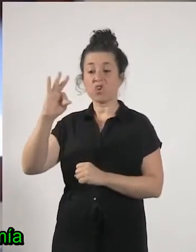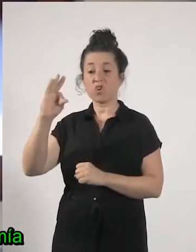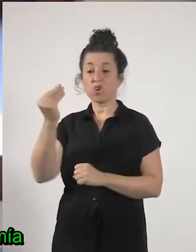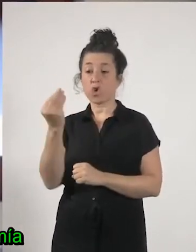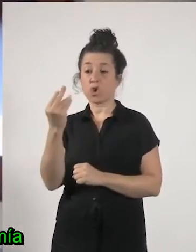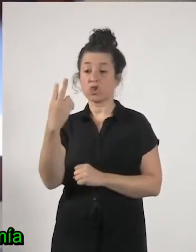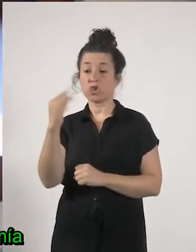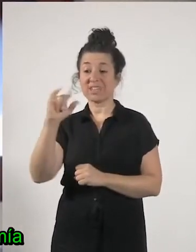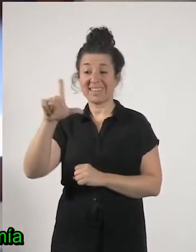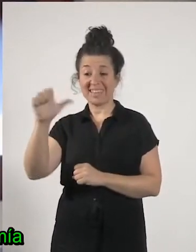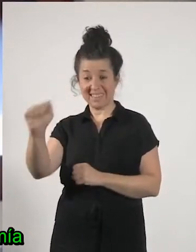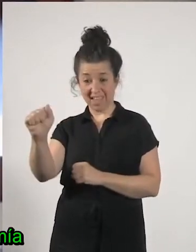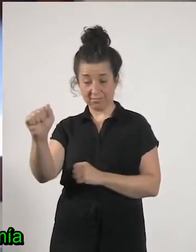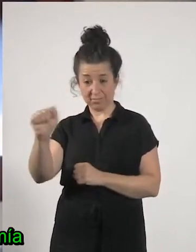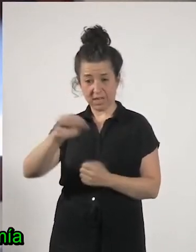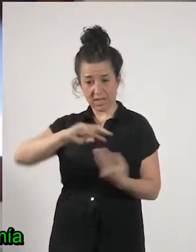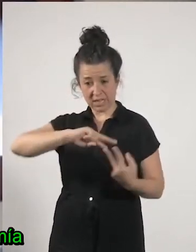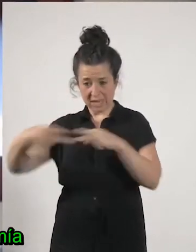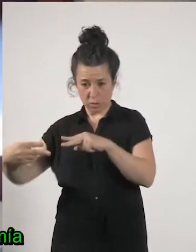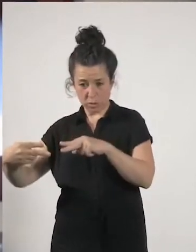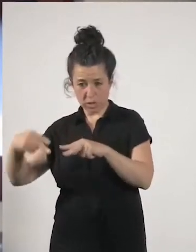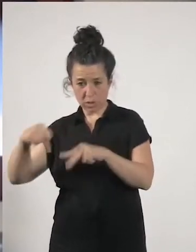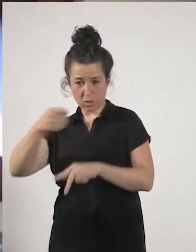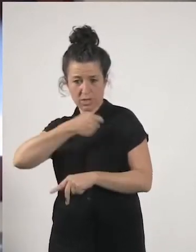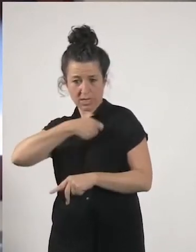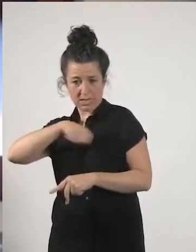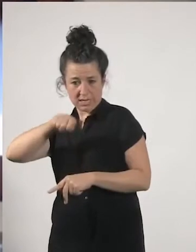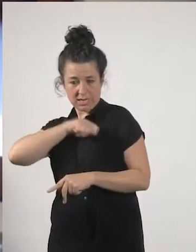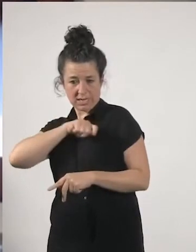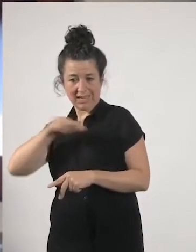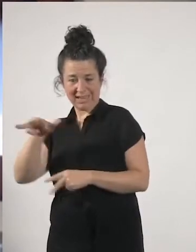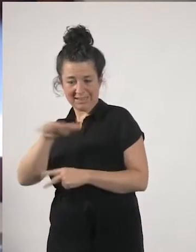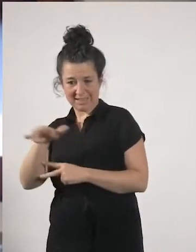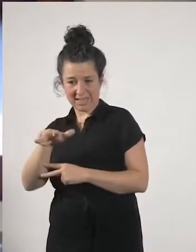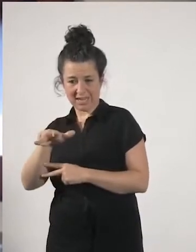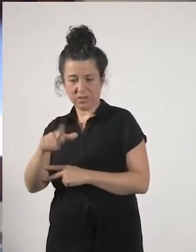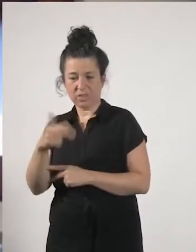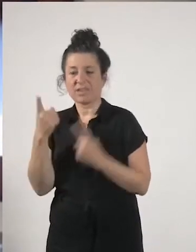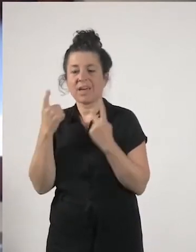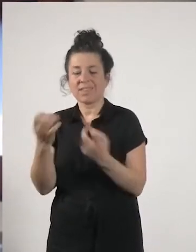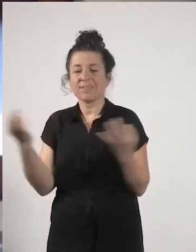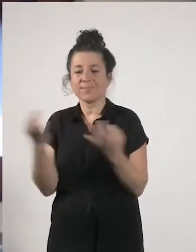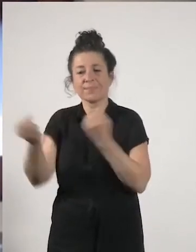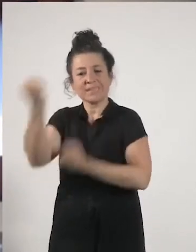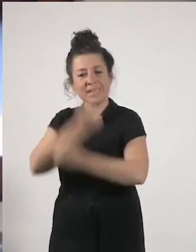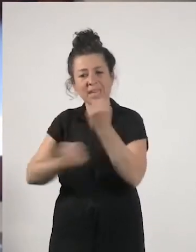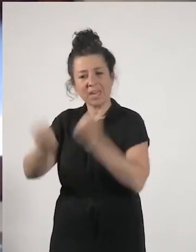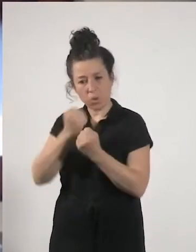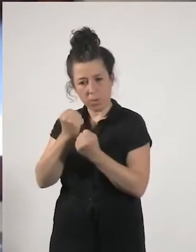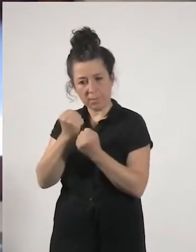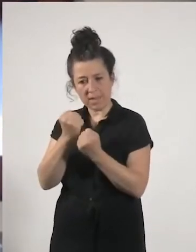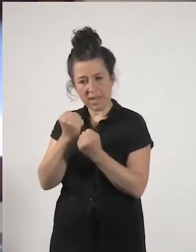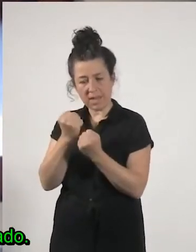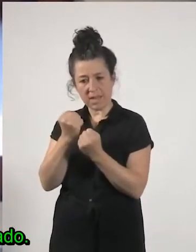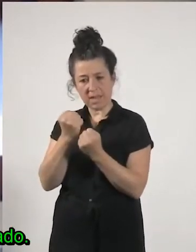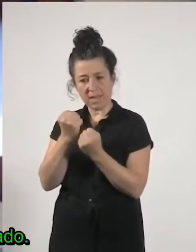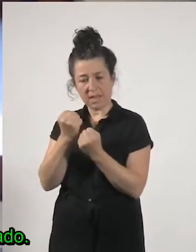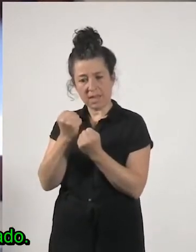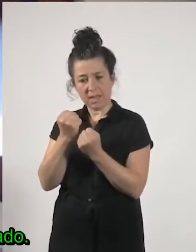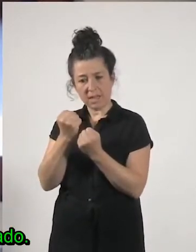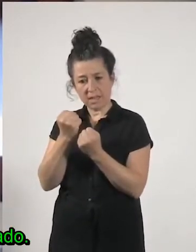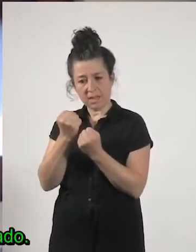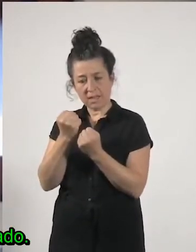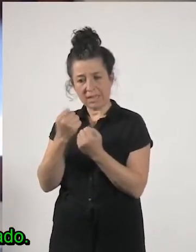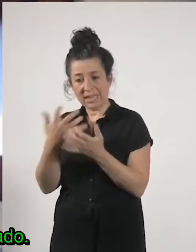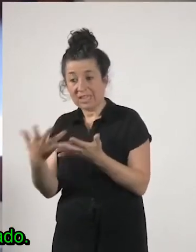plantea es que tenemos que tener una economía que lo que haga es que todo el mundo esté con